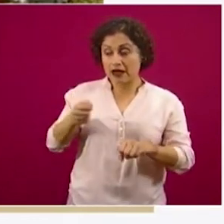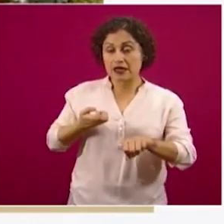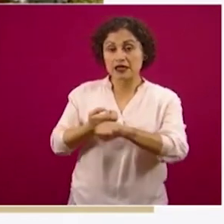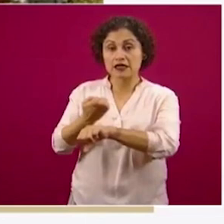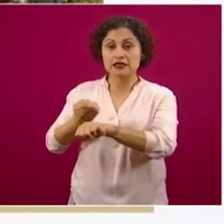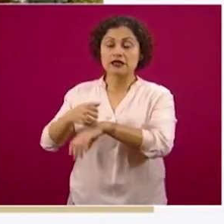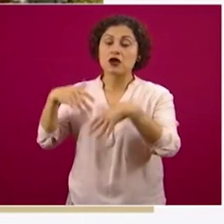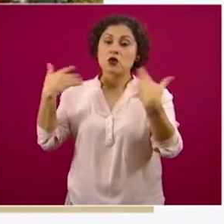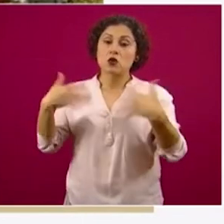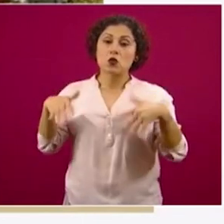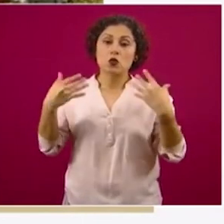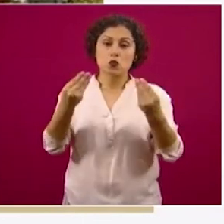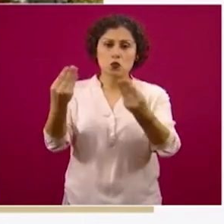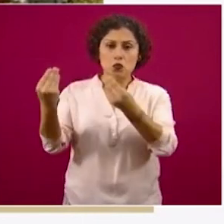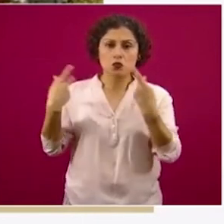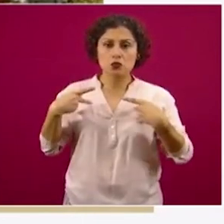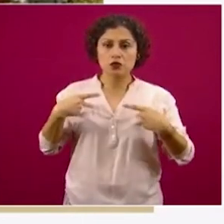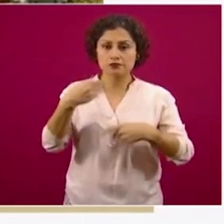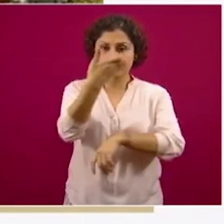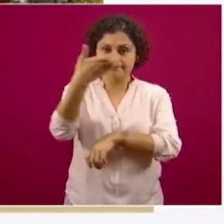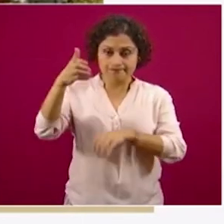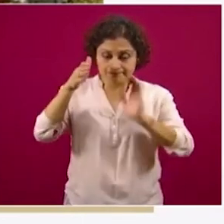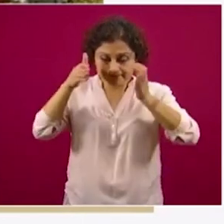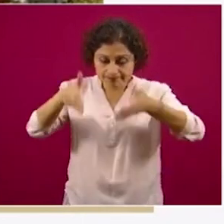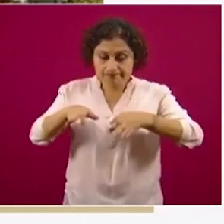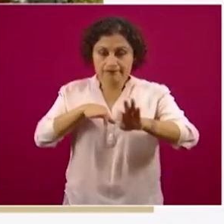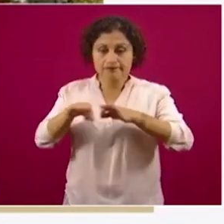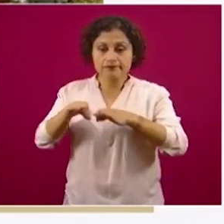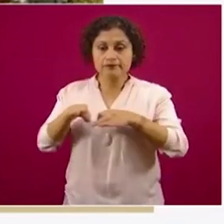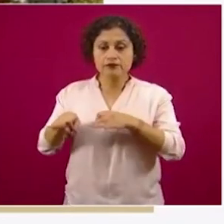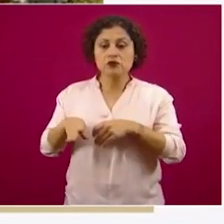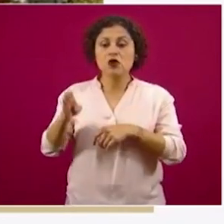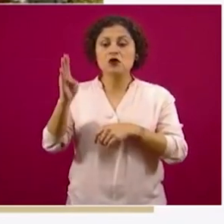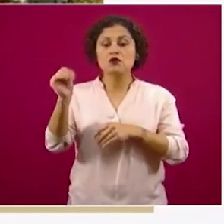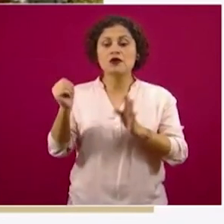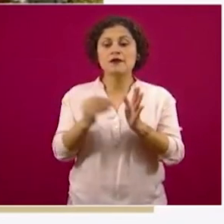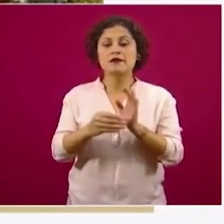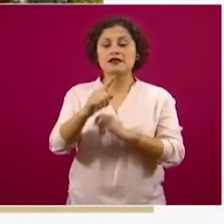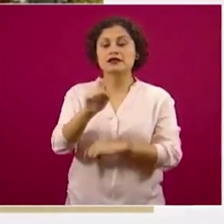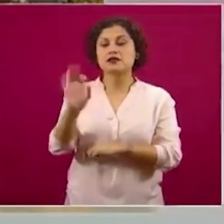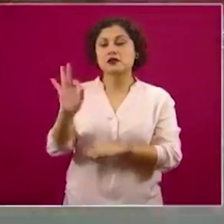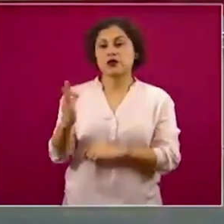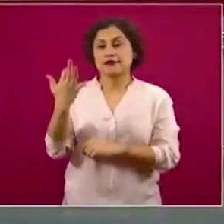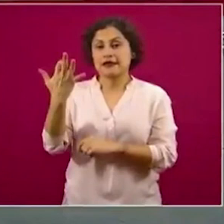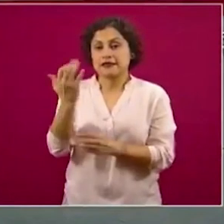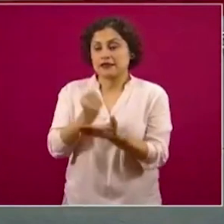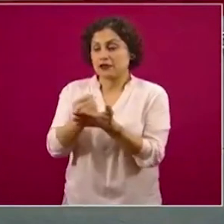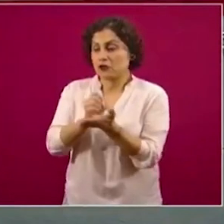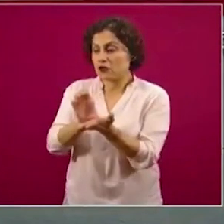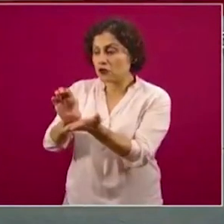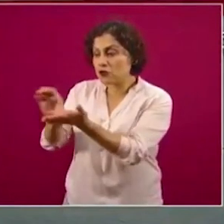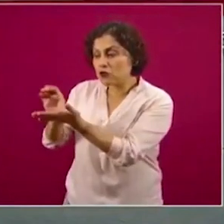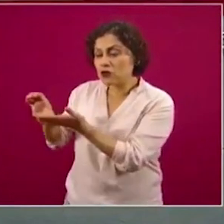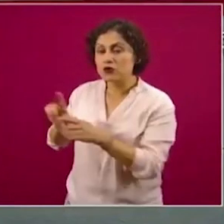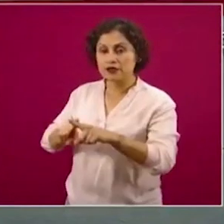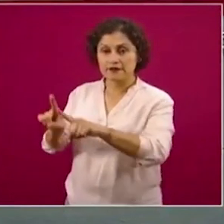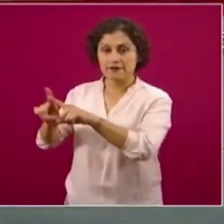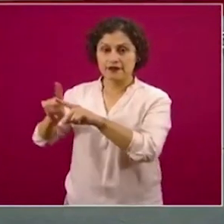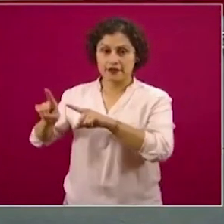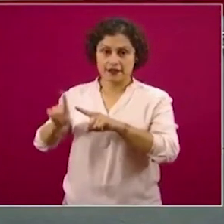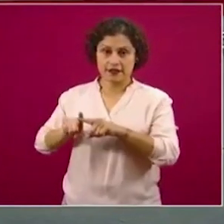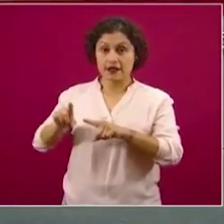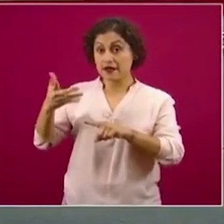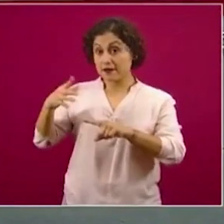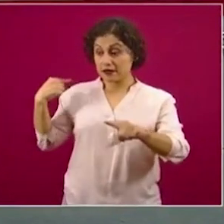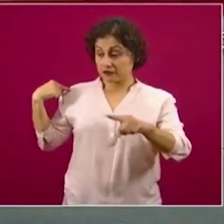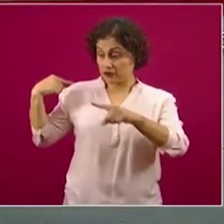se han aprobado un total de nueve mil 114 créditos solidarios a la palabra, que representa el ocho por ciento del total de los que